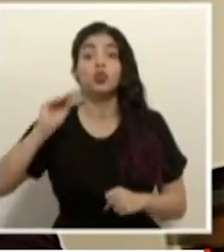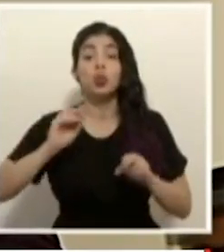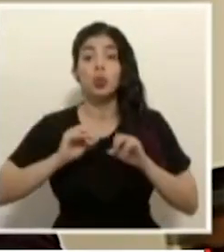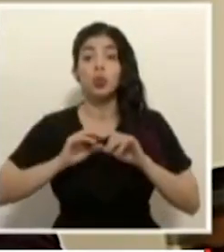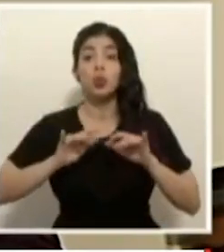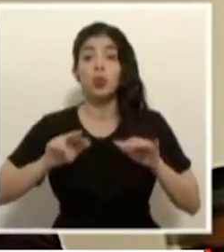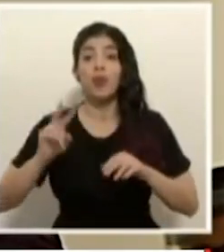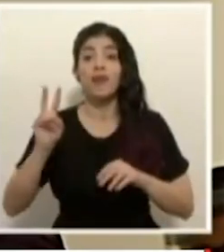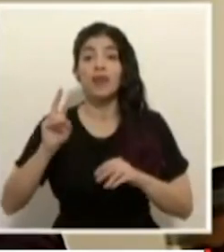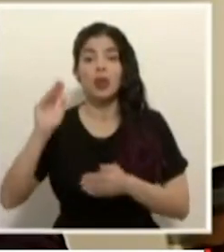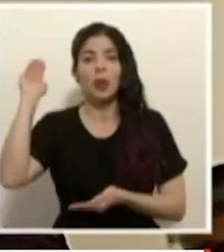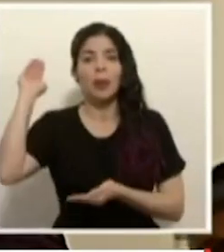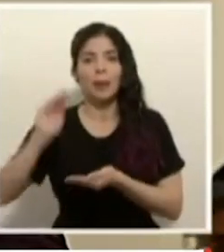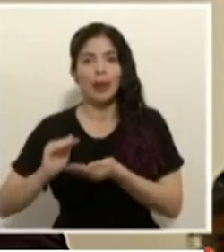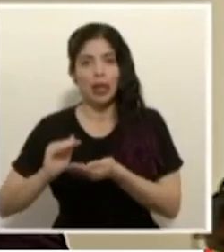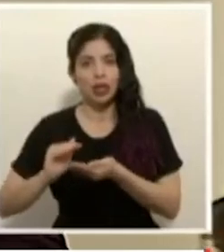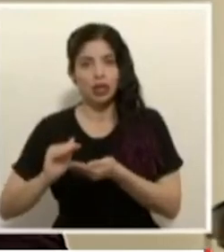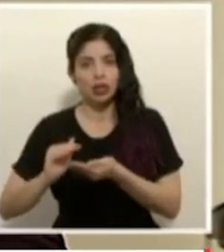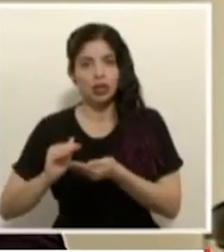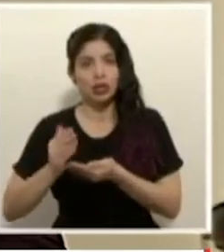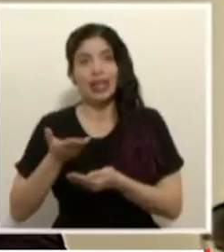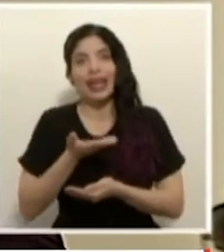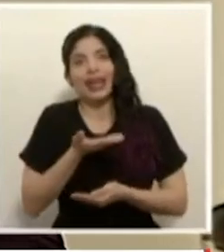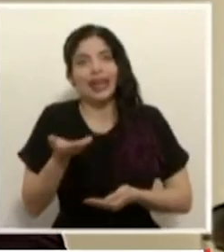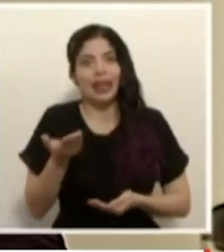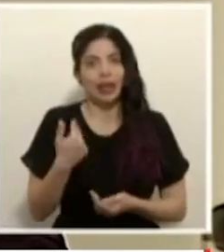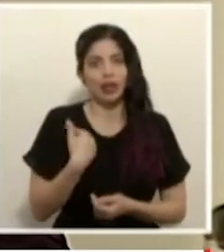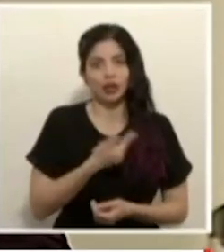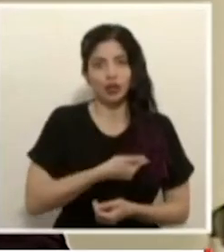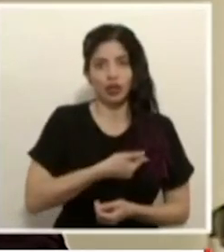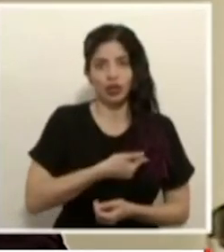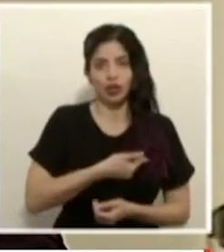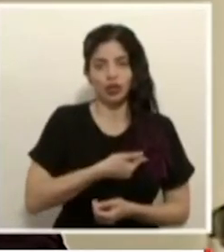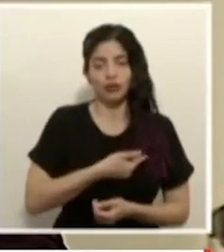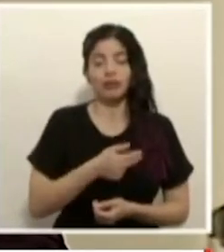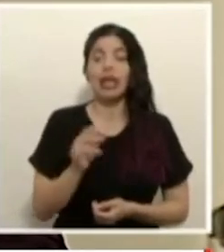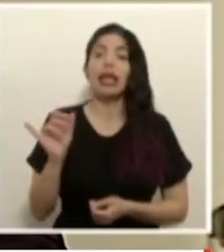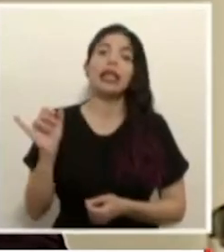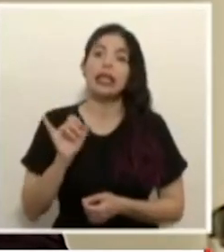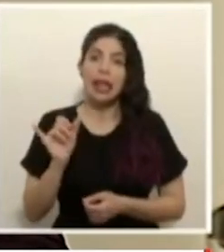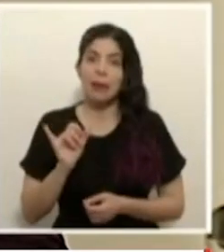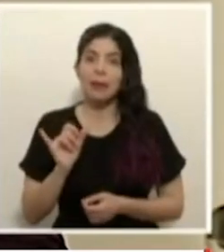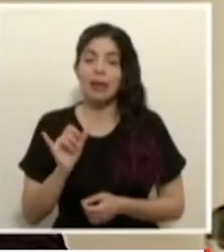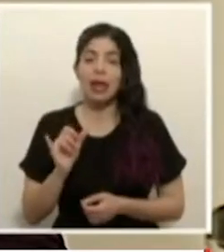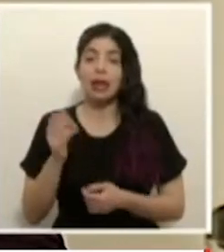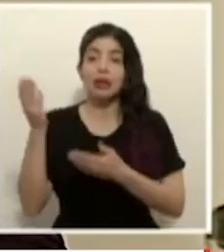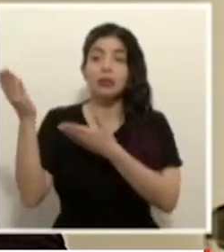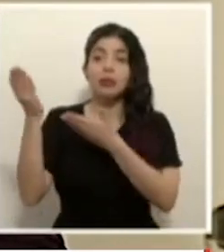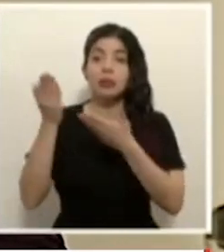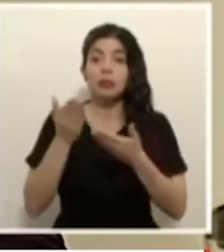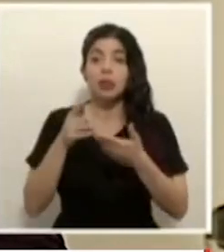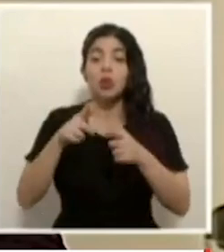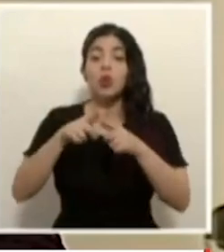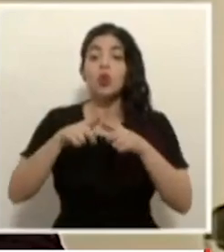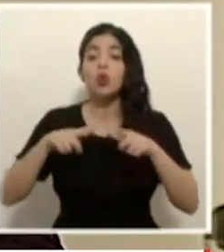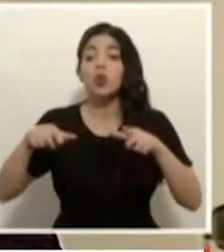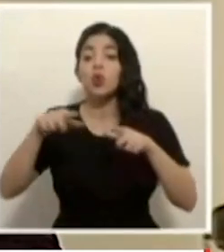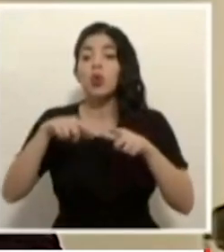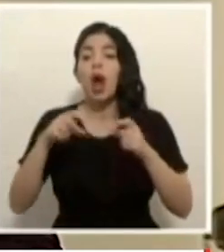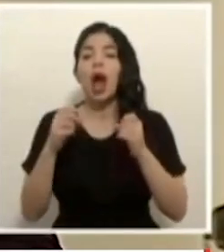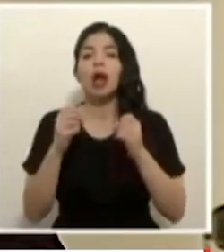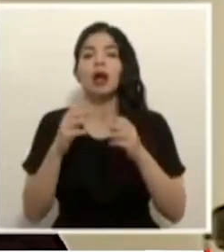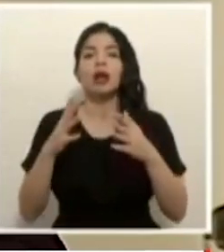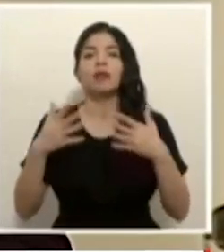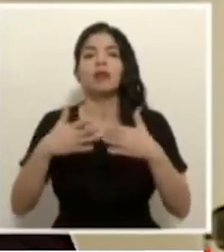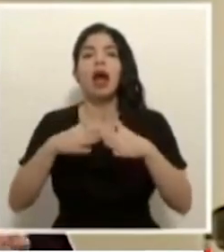mucho menores incluso que las que tenemos acá también estamos recibiendo en lugares que no están saturados son